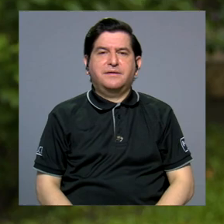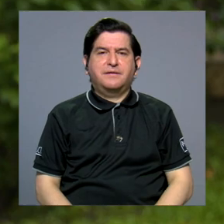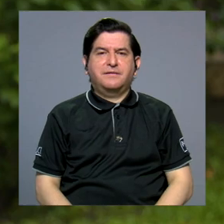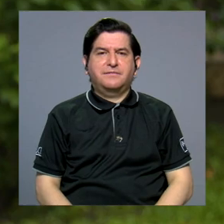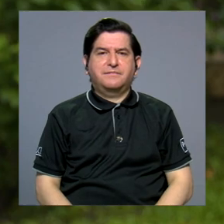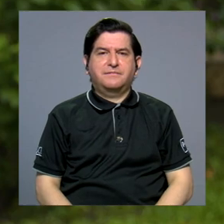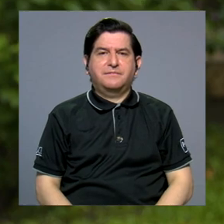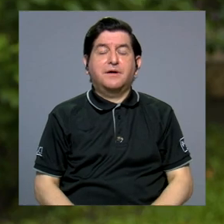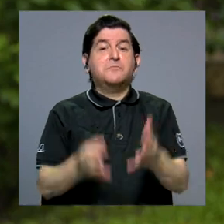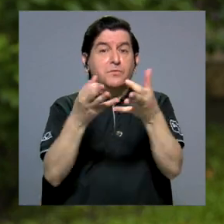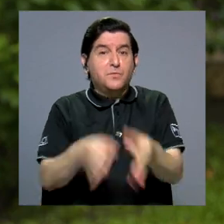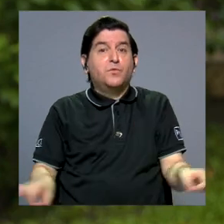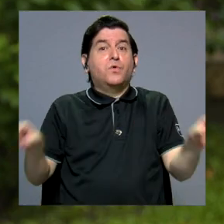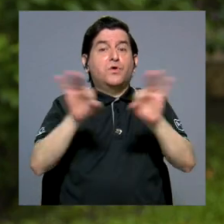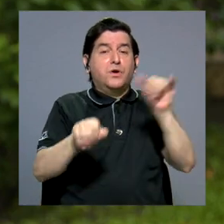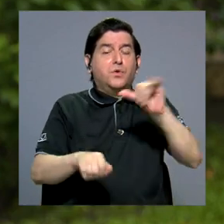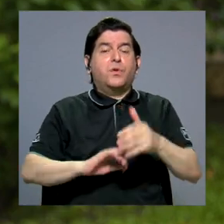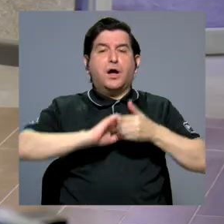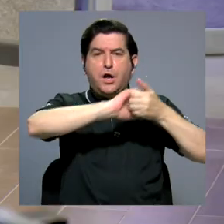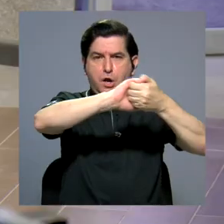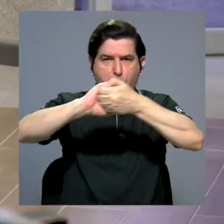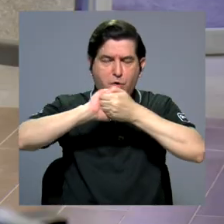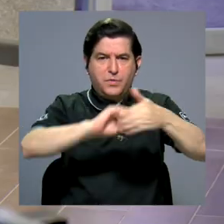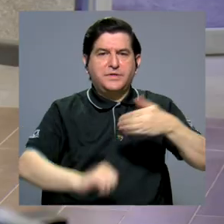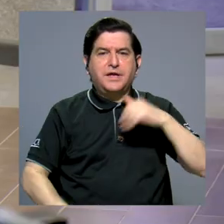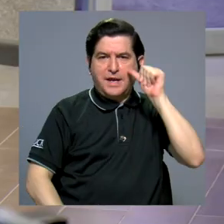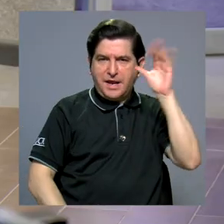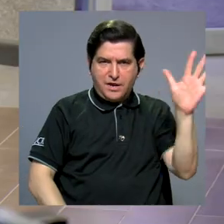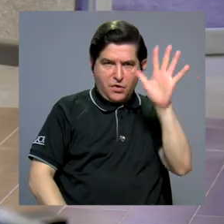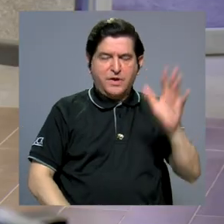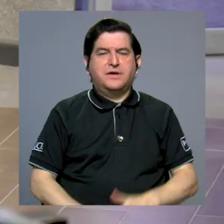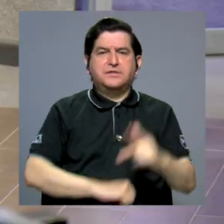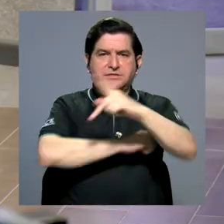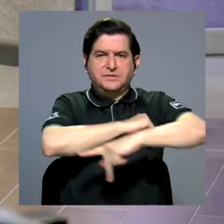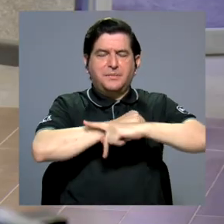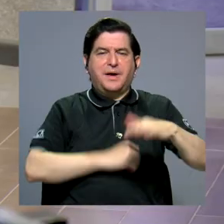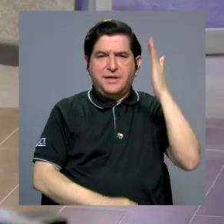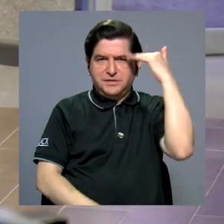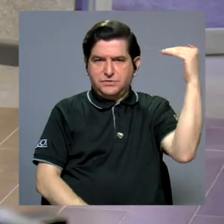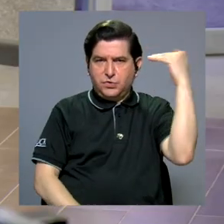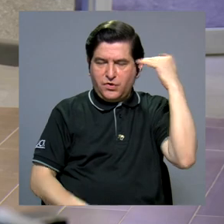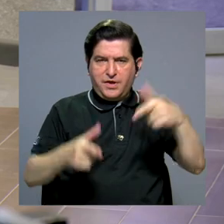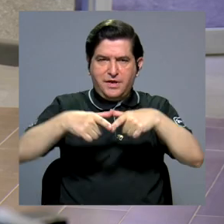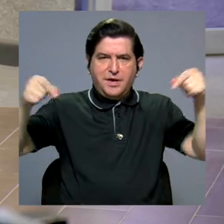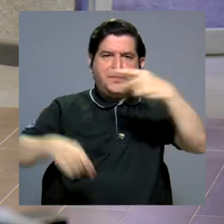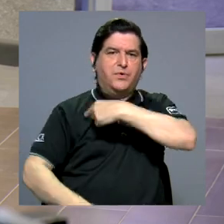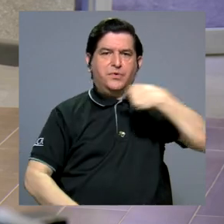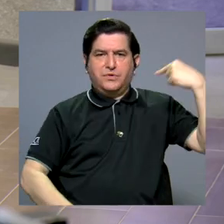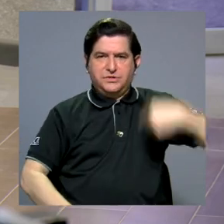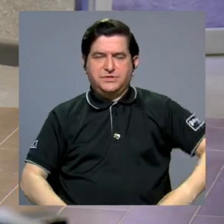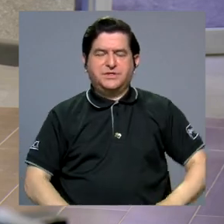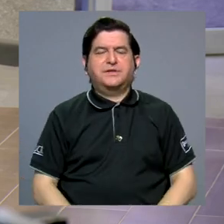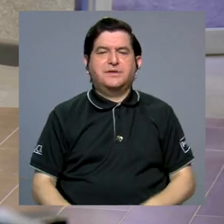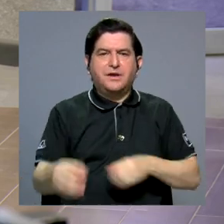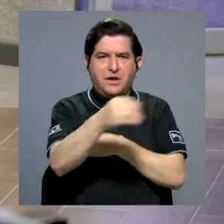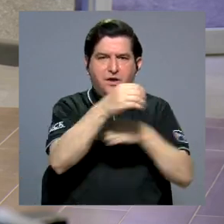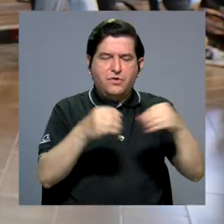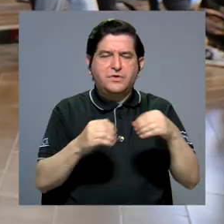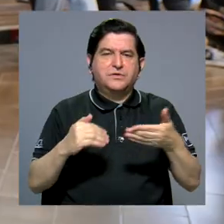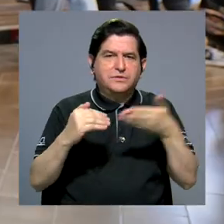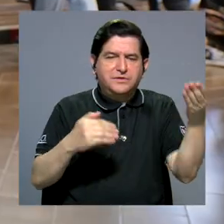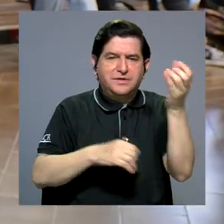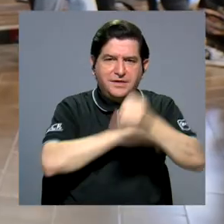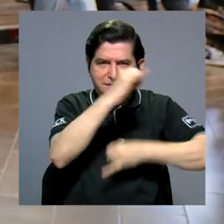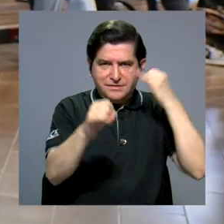Y en ese sentido pues ha sido importante también la cooperación que tenemos con Asia, países como Corea, Japón y China. Desde la Oficina de